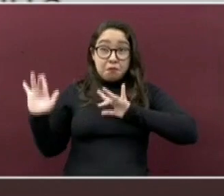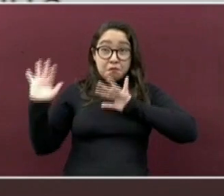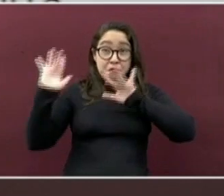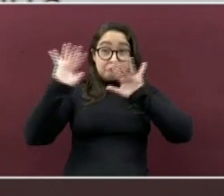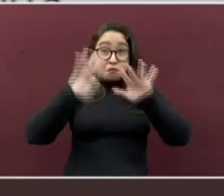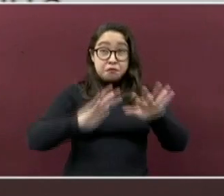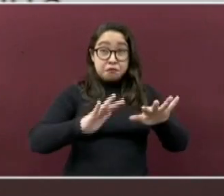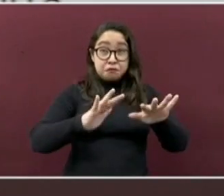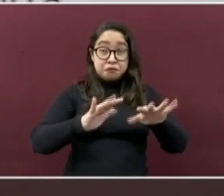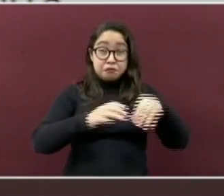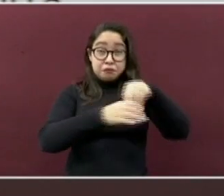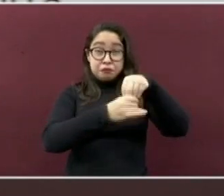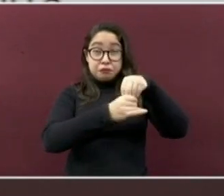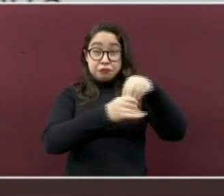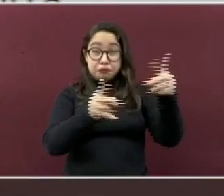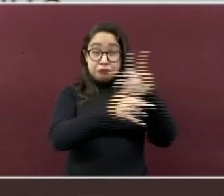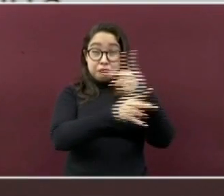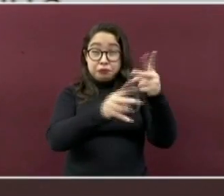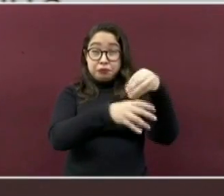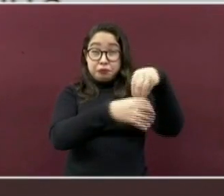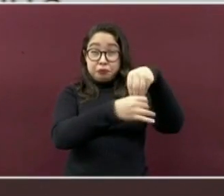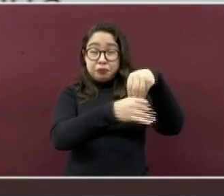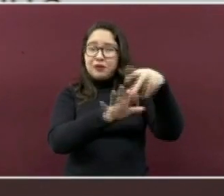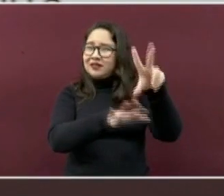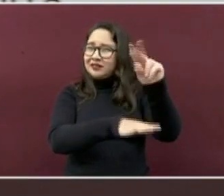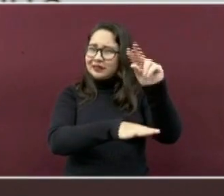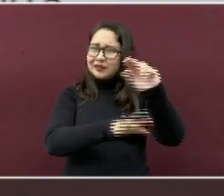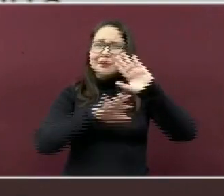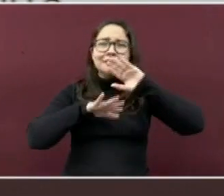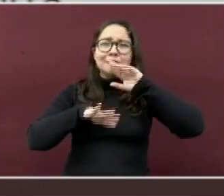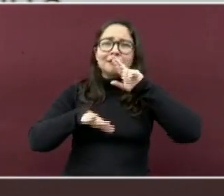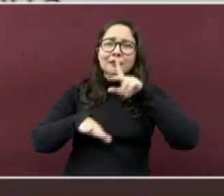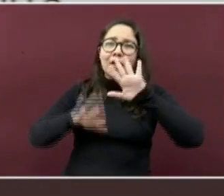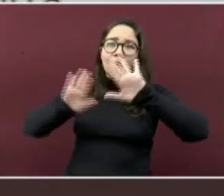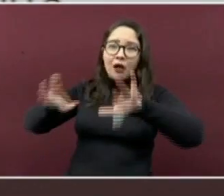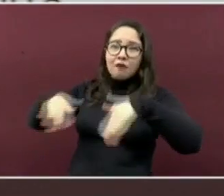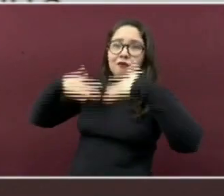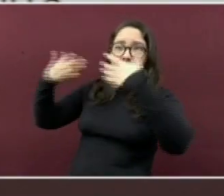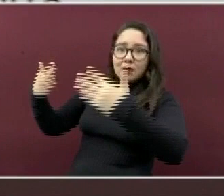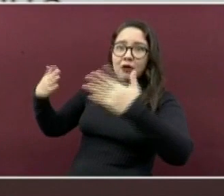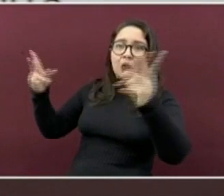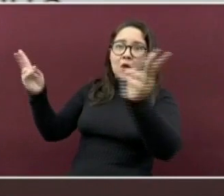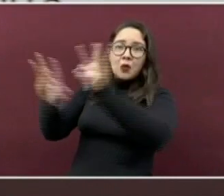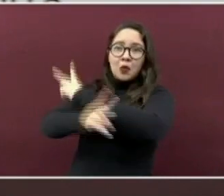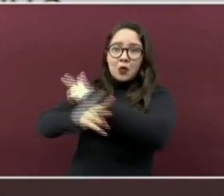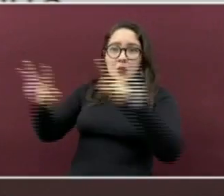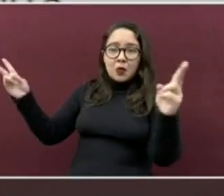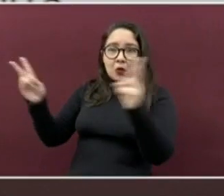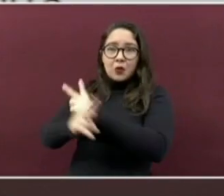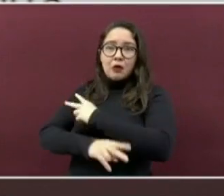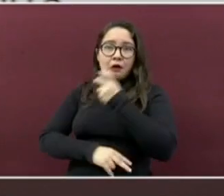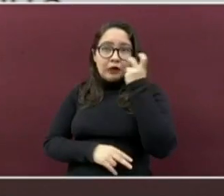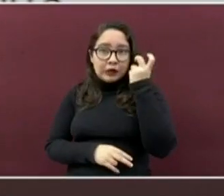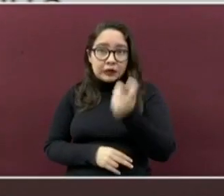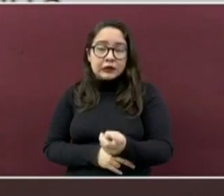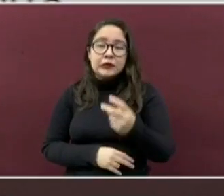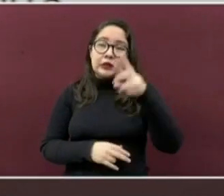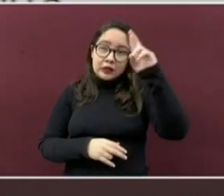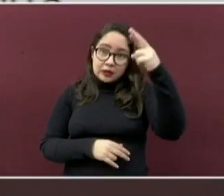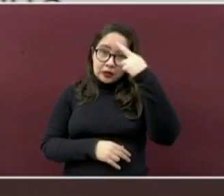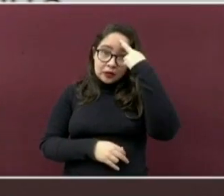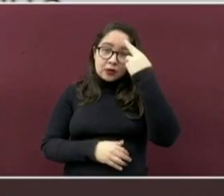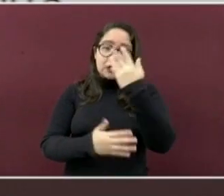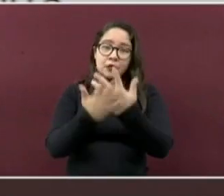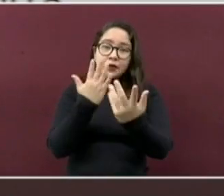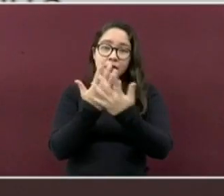y mal ventilados. Prefiera lugares al aire libre. Recuerde lavarse las manos frecuentemente con